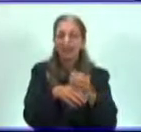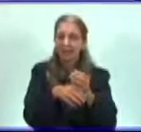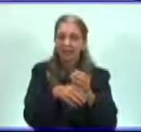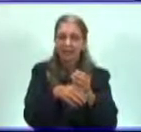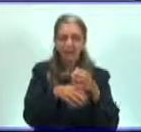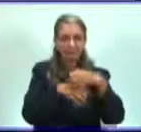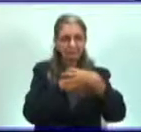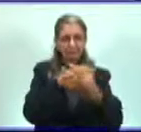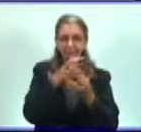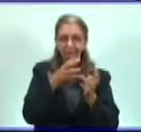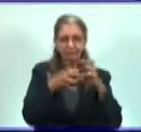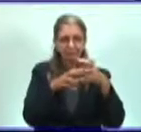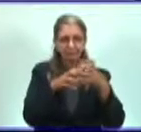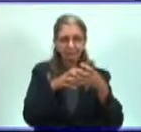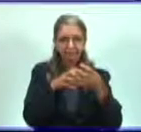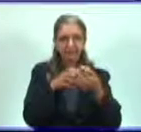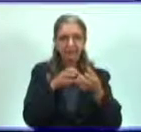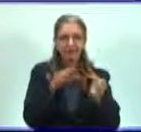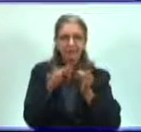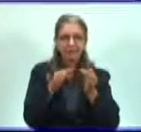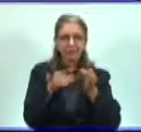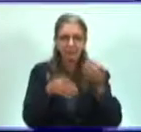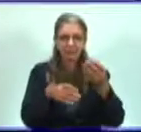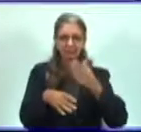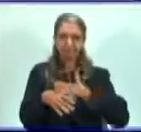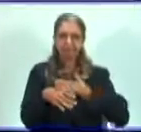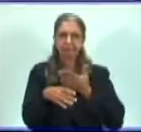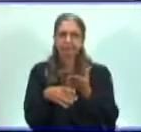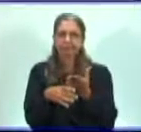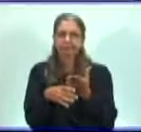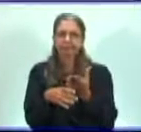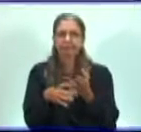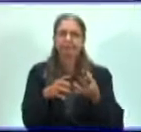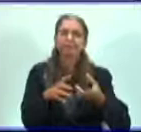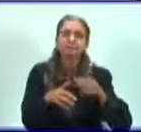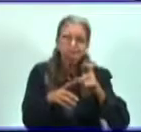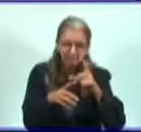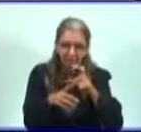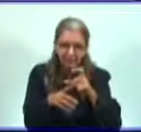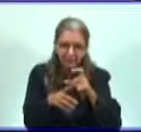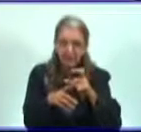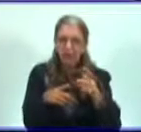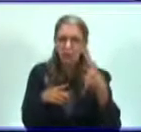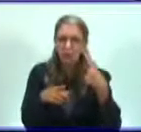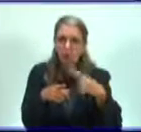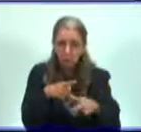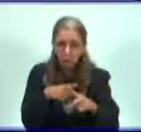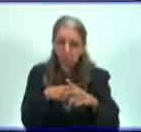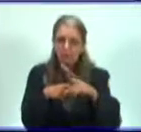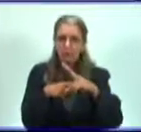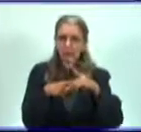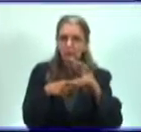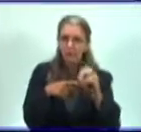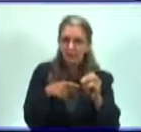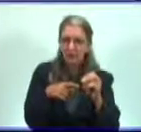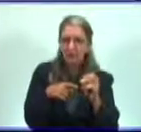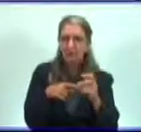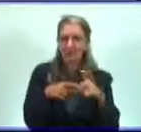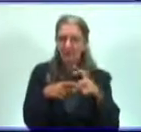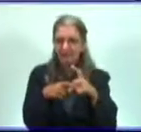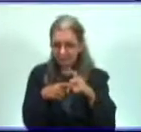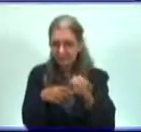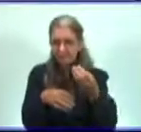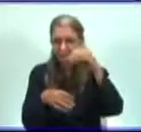célula en función de la formación de nuevos ácidos nucleicos y proteínas.